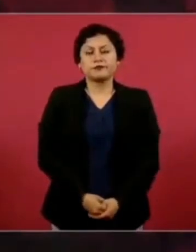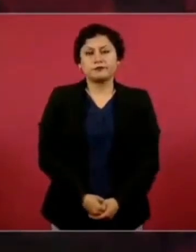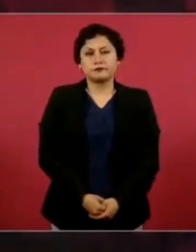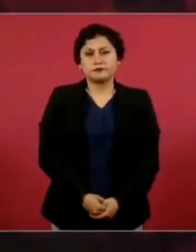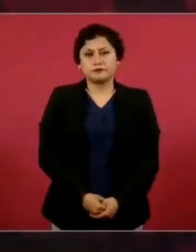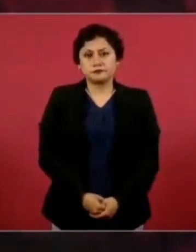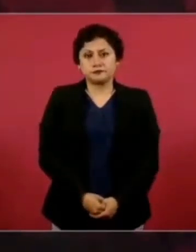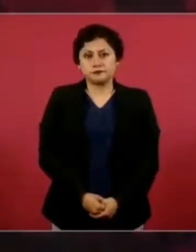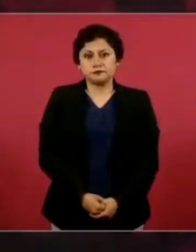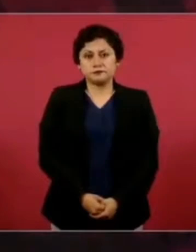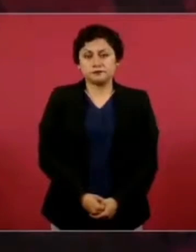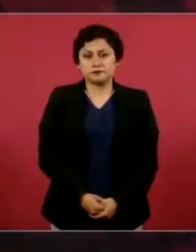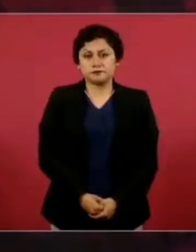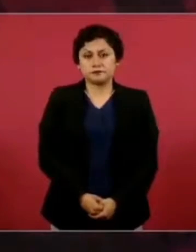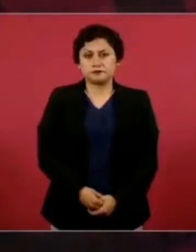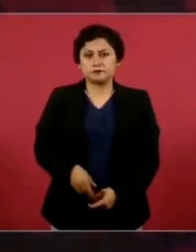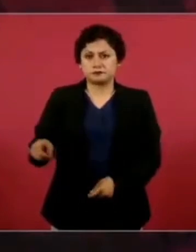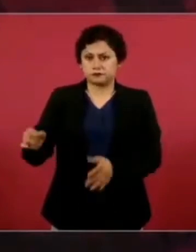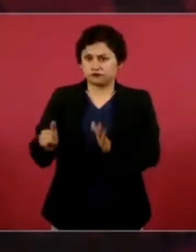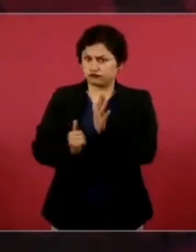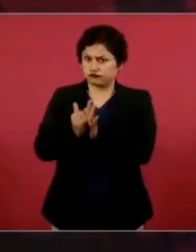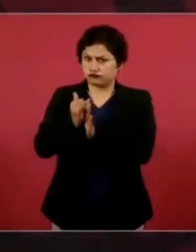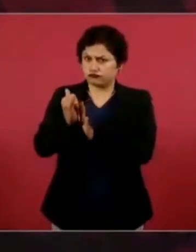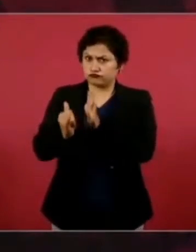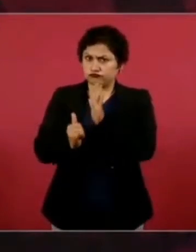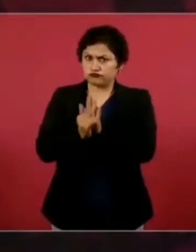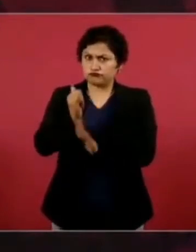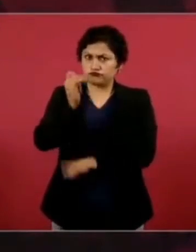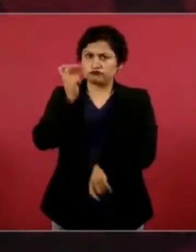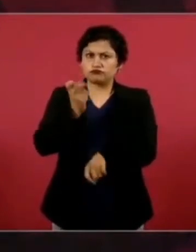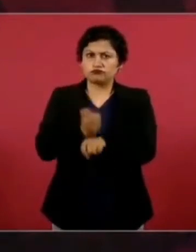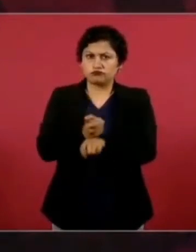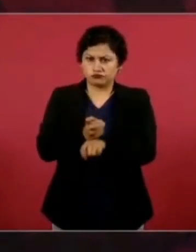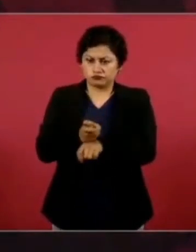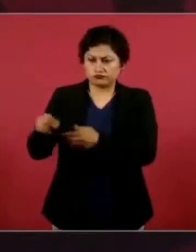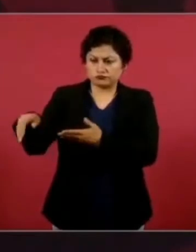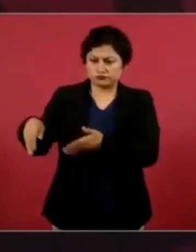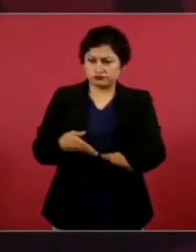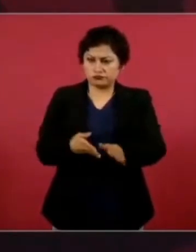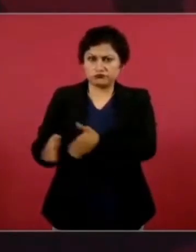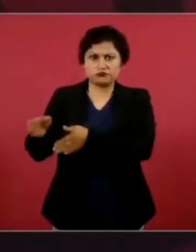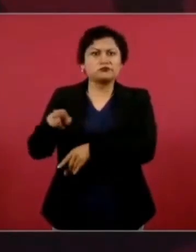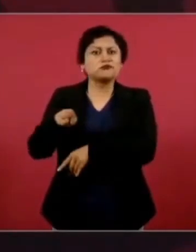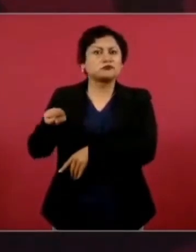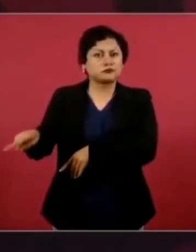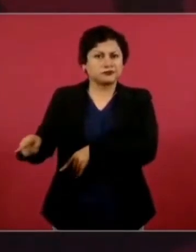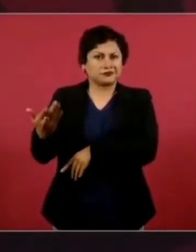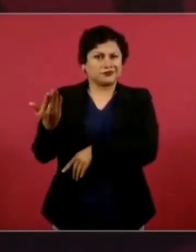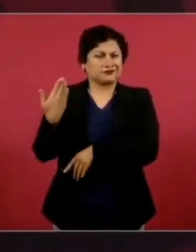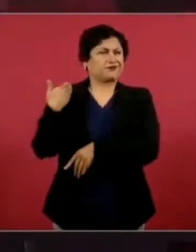de concreto, de pavimentado que hizo